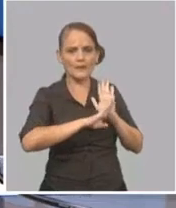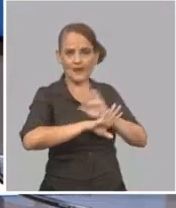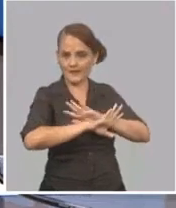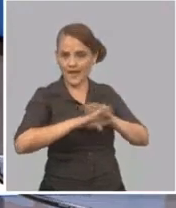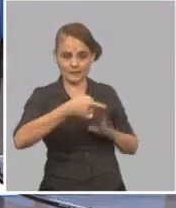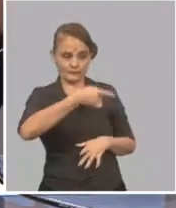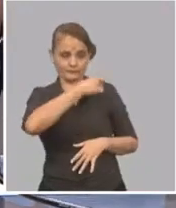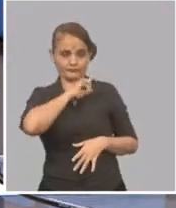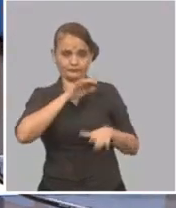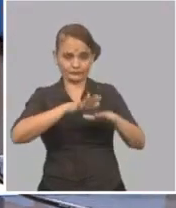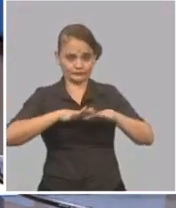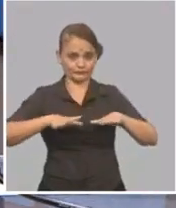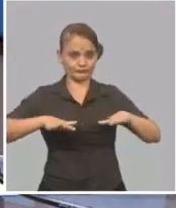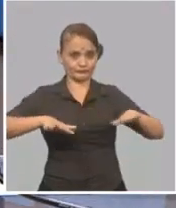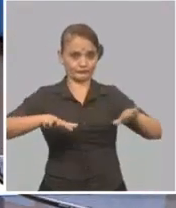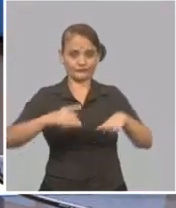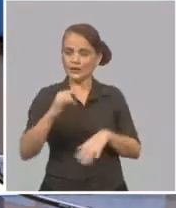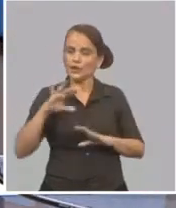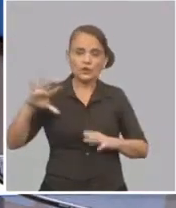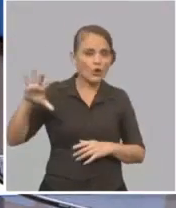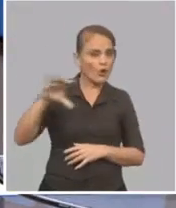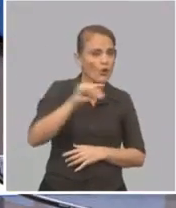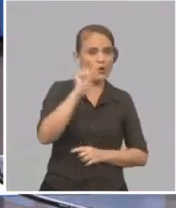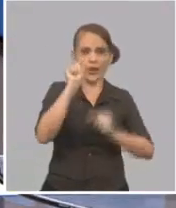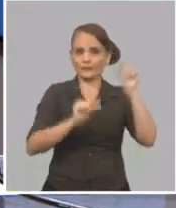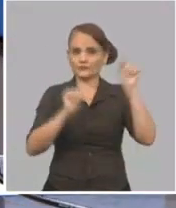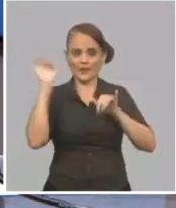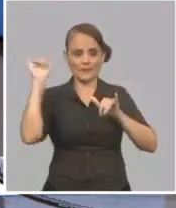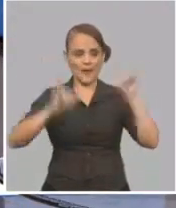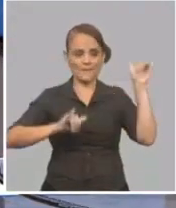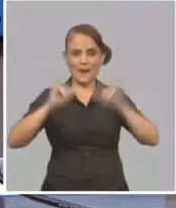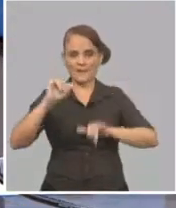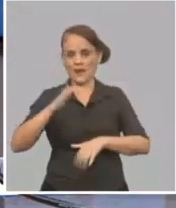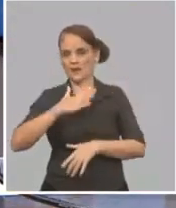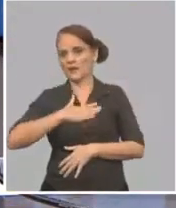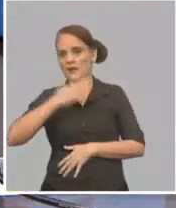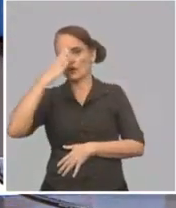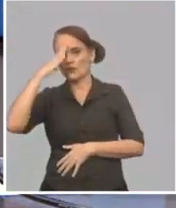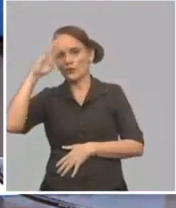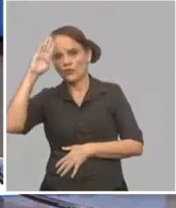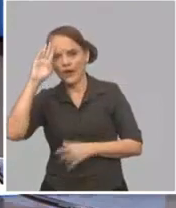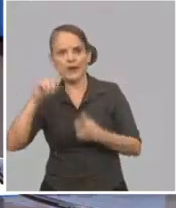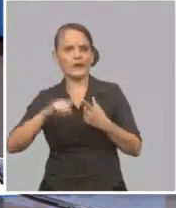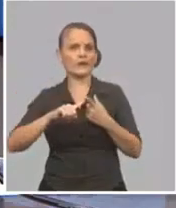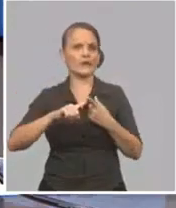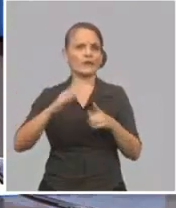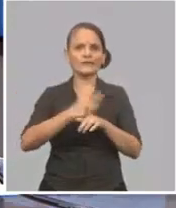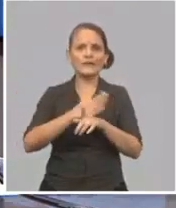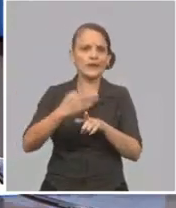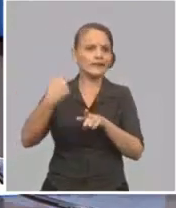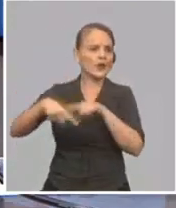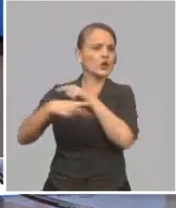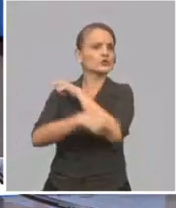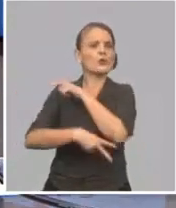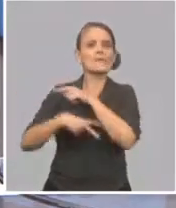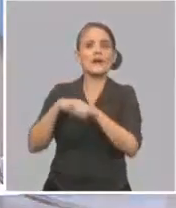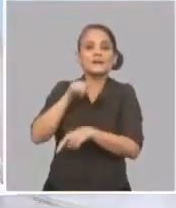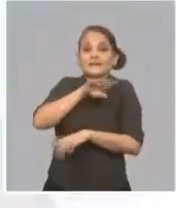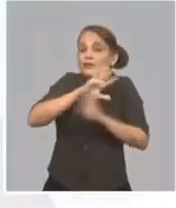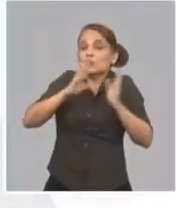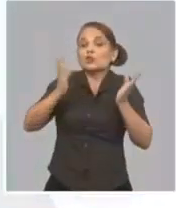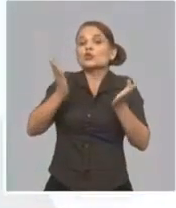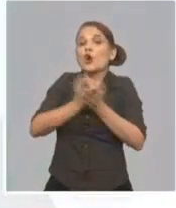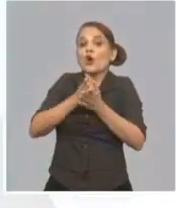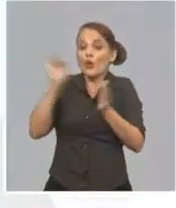redondas, a todos los viajeros, sean nacionales, turistas o de otra categoría migratoria, se les va a